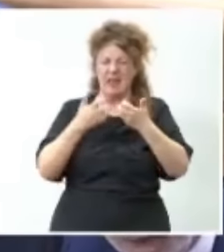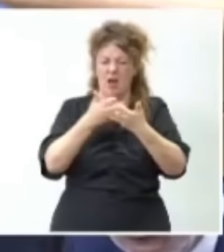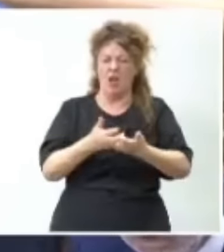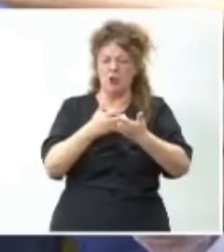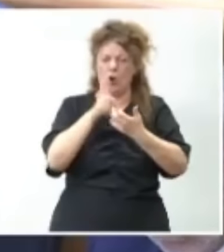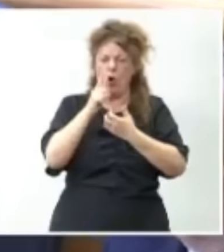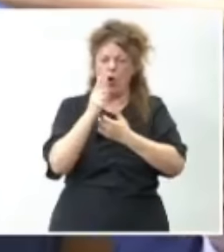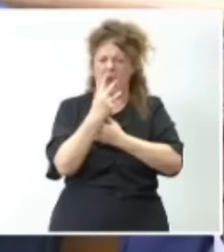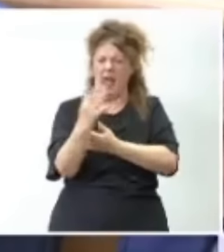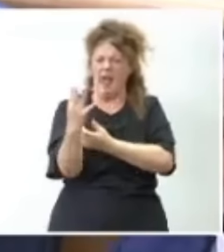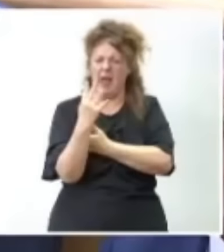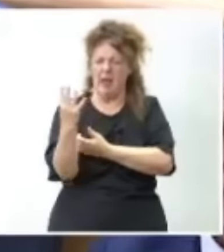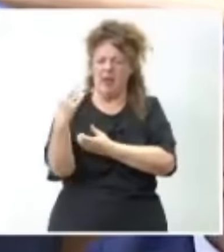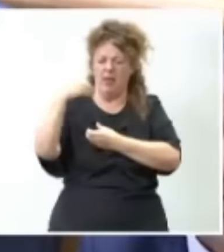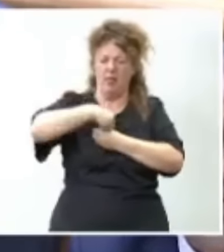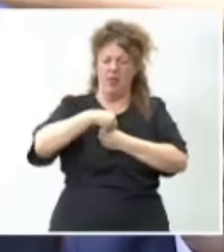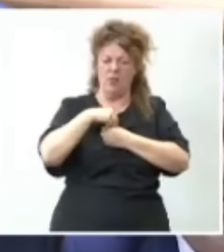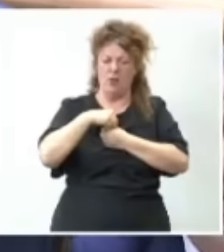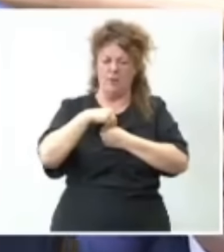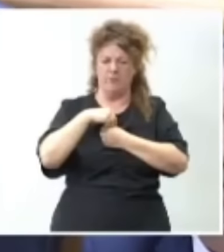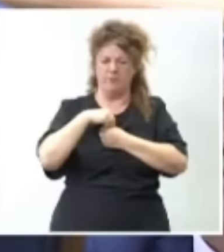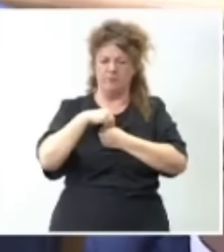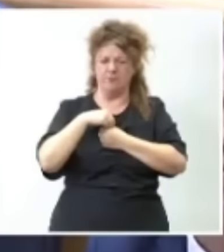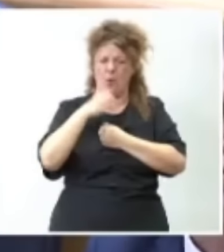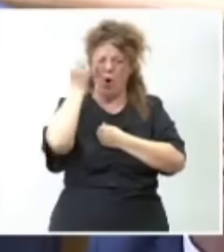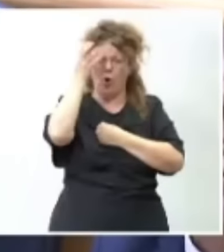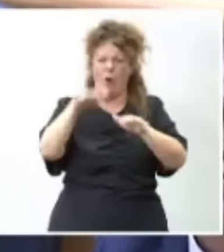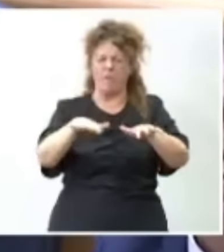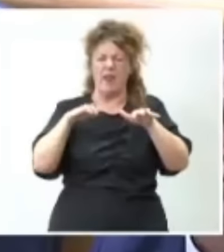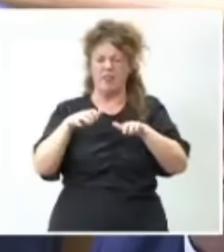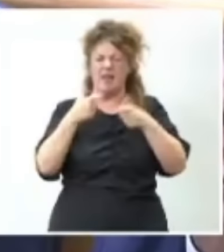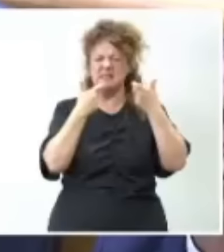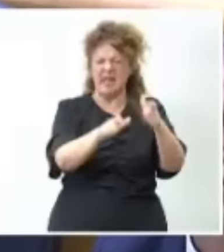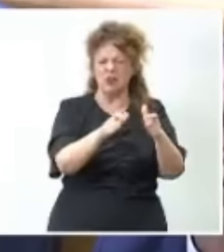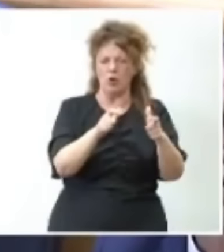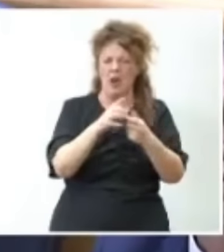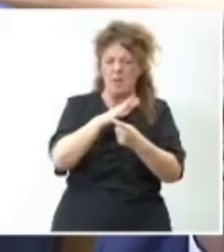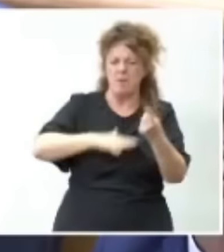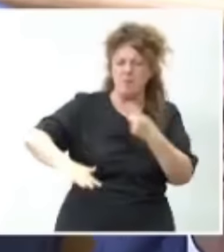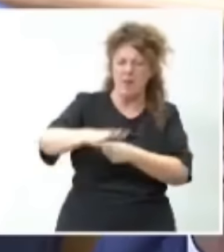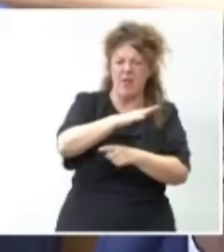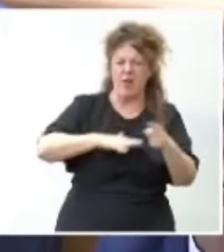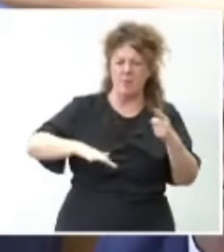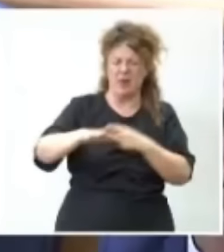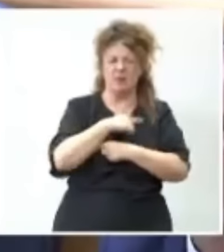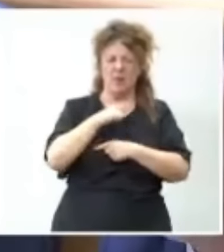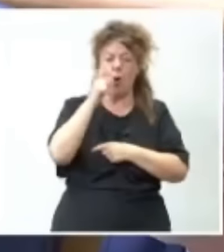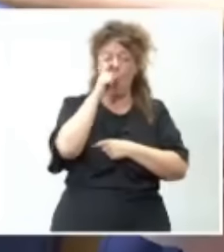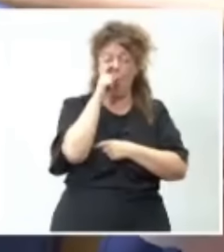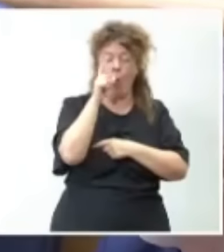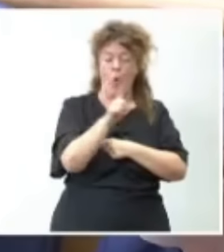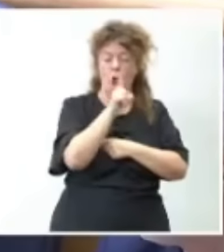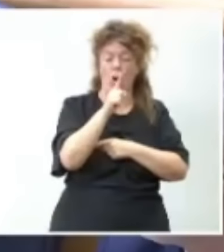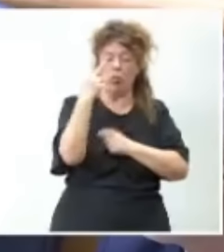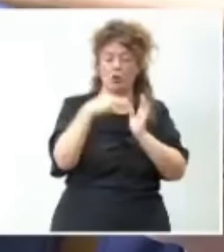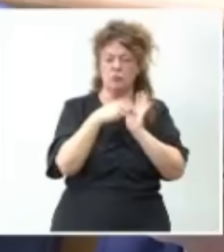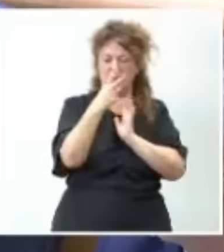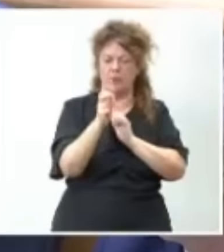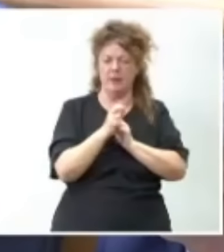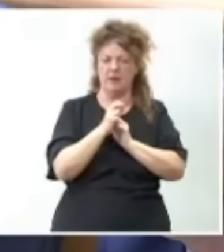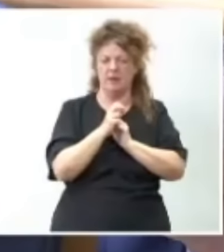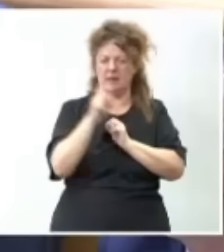invasora, aprobada en la Conferencia Sectorial de Medio Ambiente de julio del 2020, y hemos logrado la